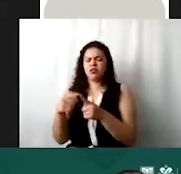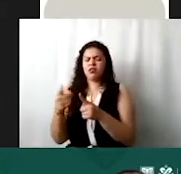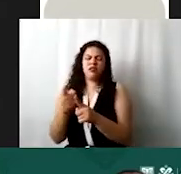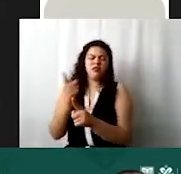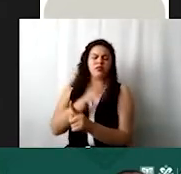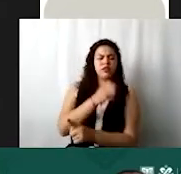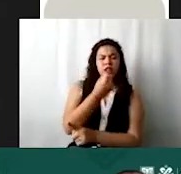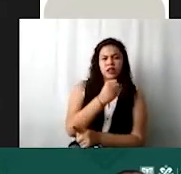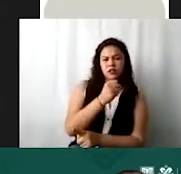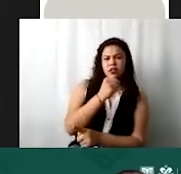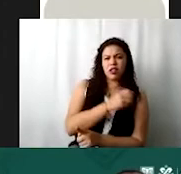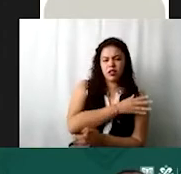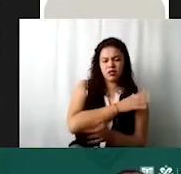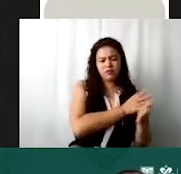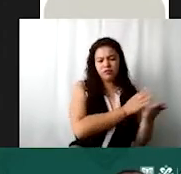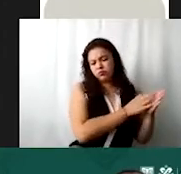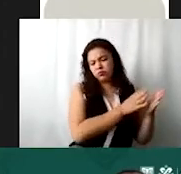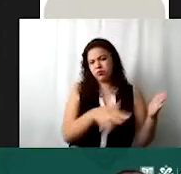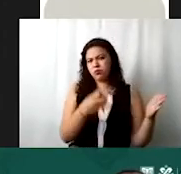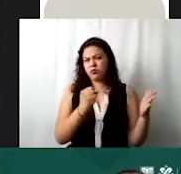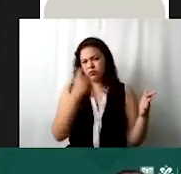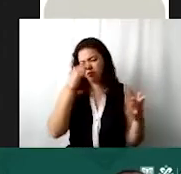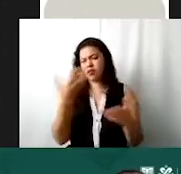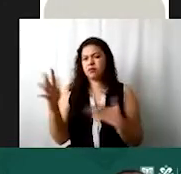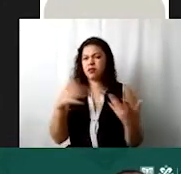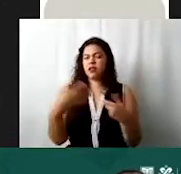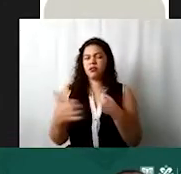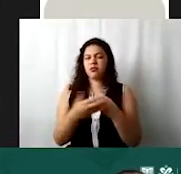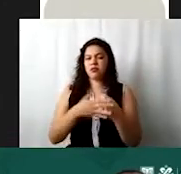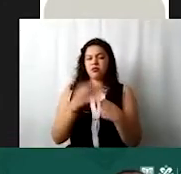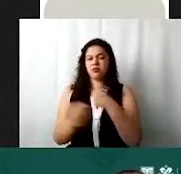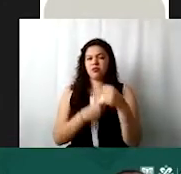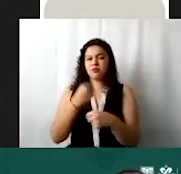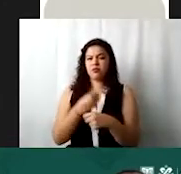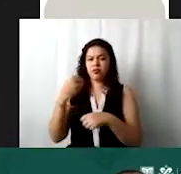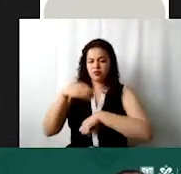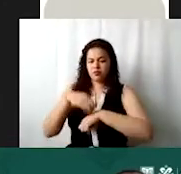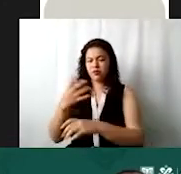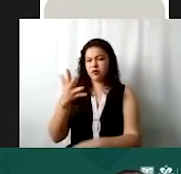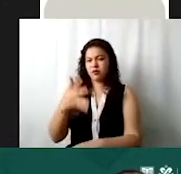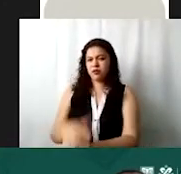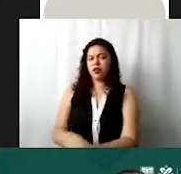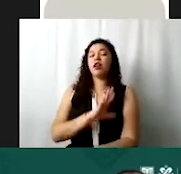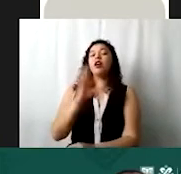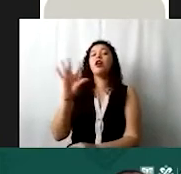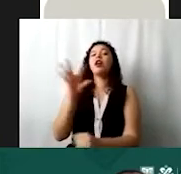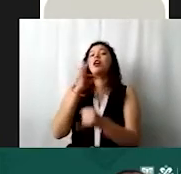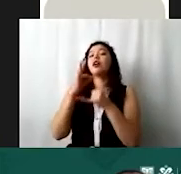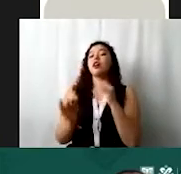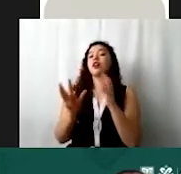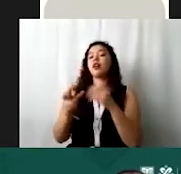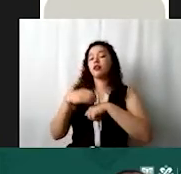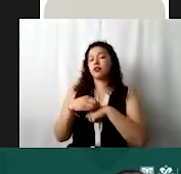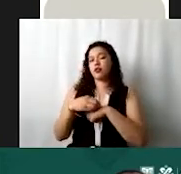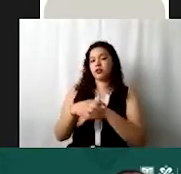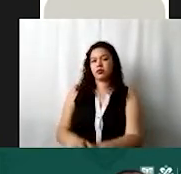gastaste hasta el mes de septiembre para que puedas hacer tu estimado para el siguiente año. Y terminamos. Entonces ya agregamos, nos vamos